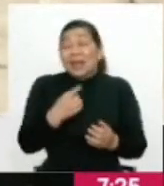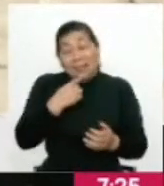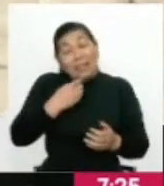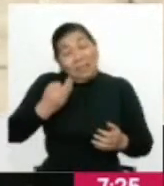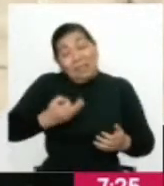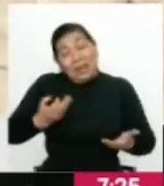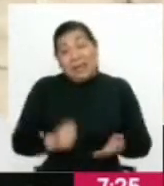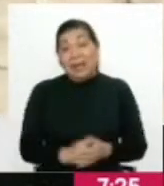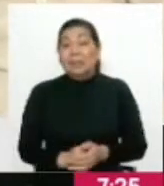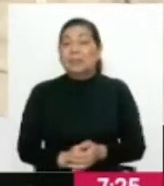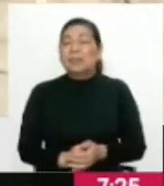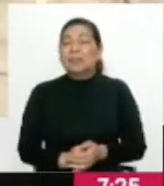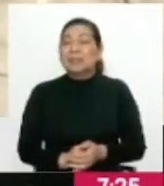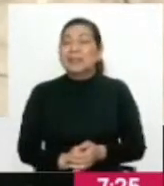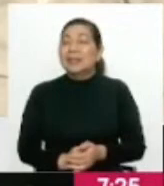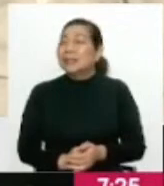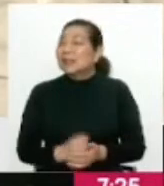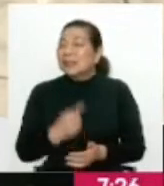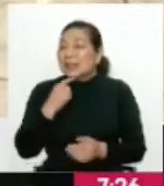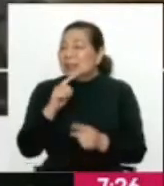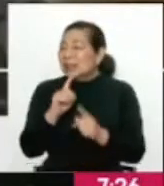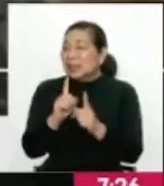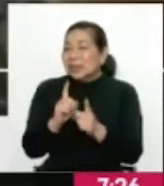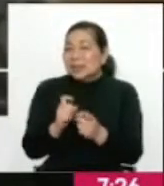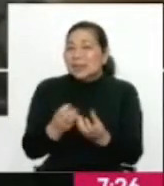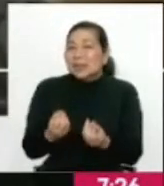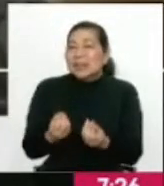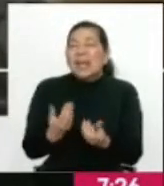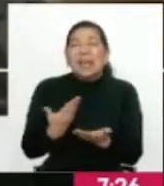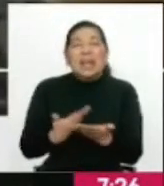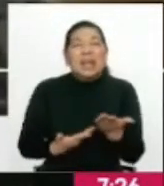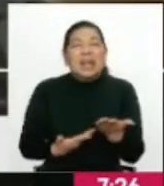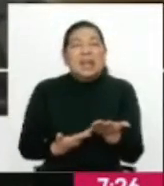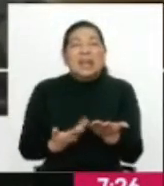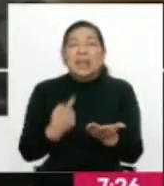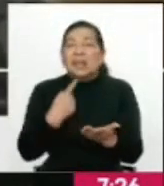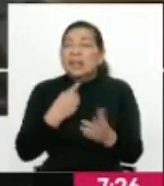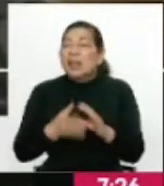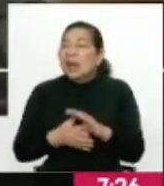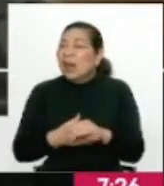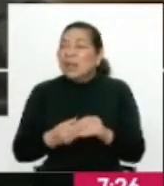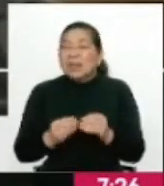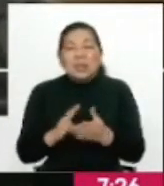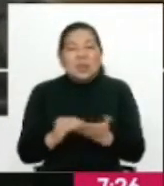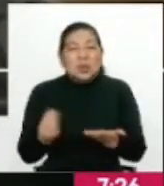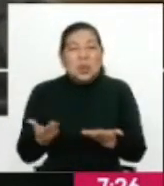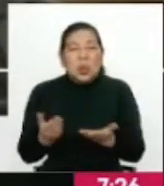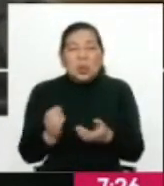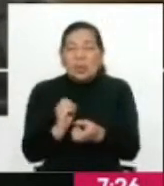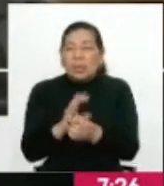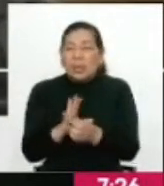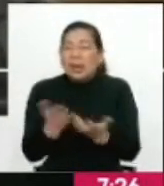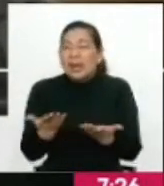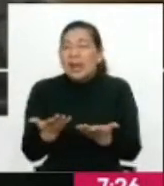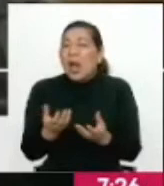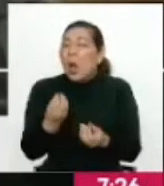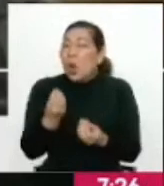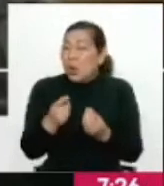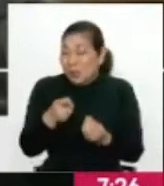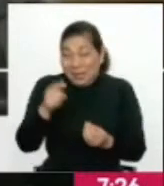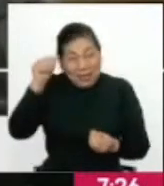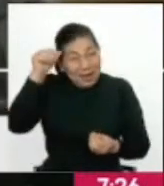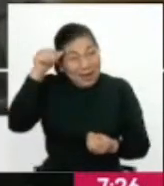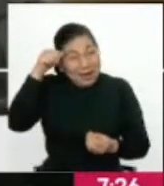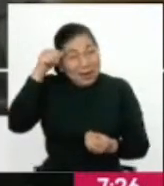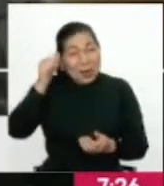¿Qué dice la ciencia y qué dice la historia con respecto a las pandemias en ese sentido? Usted